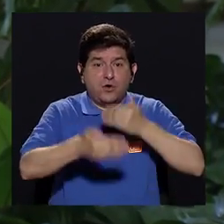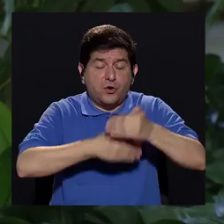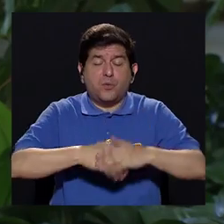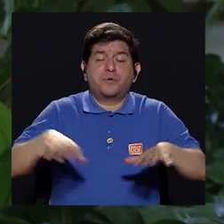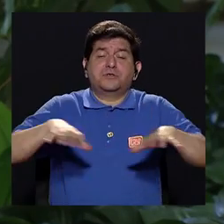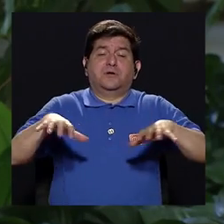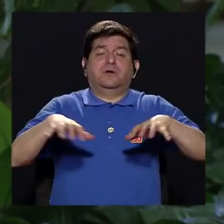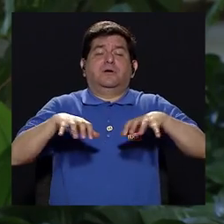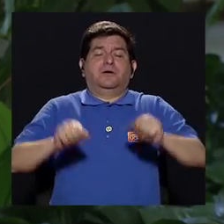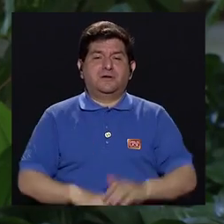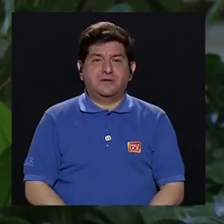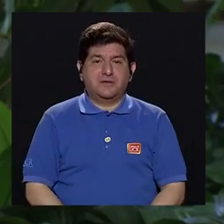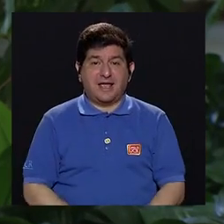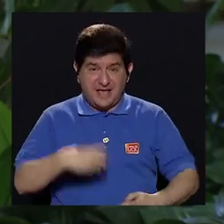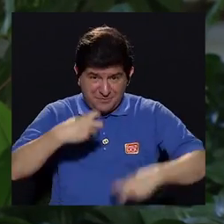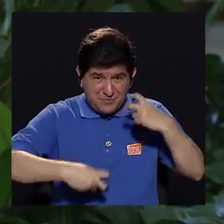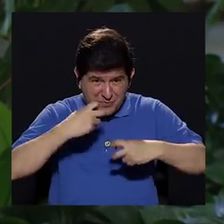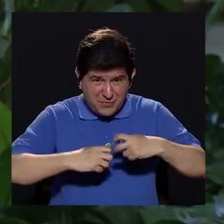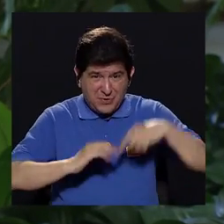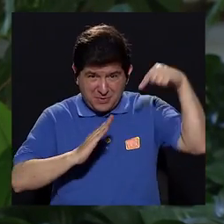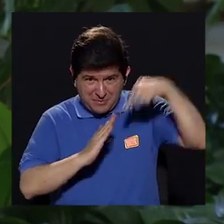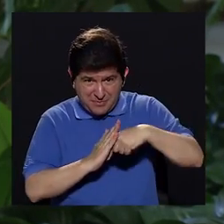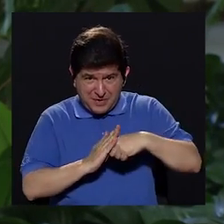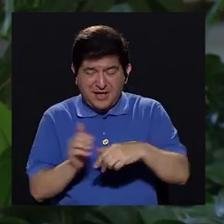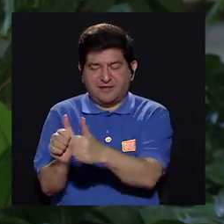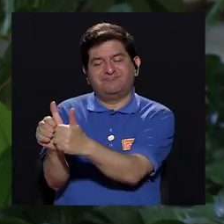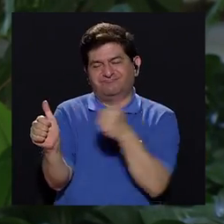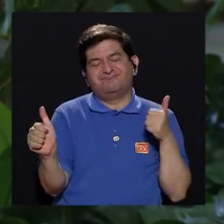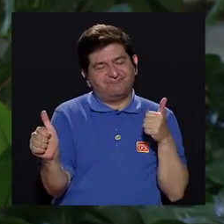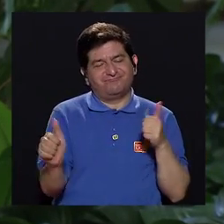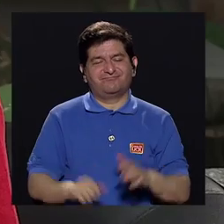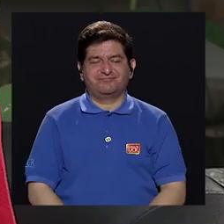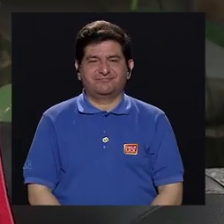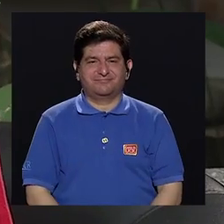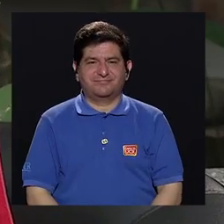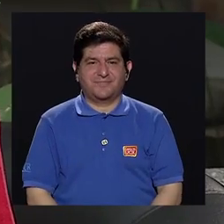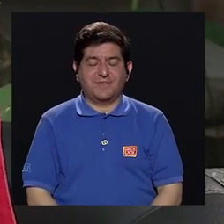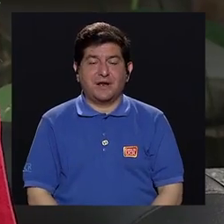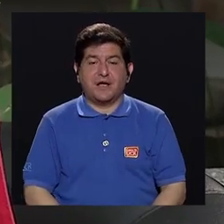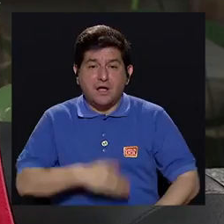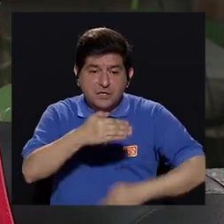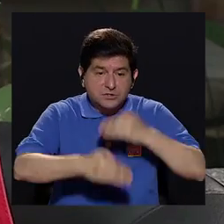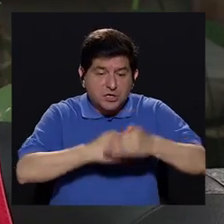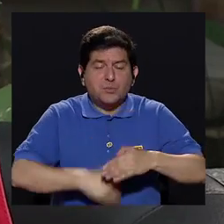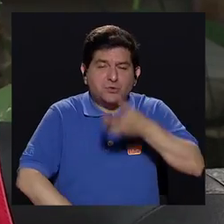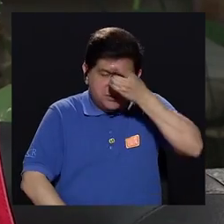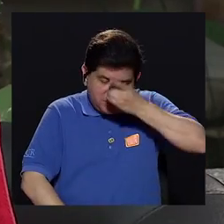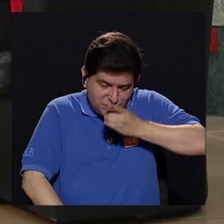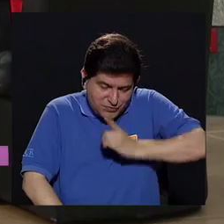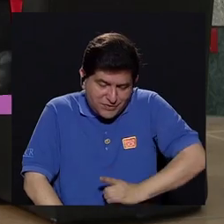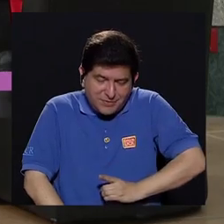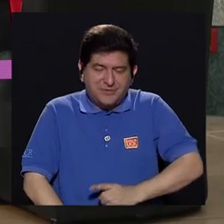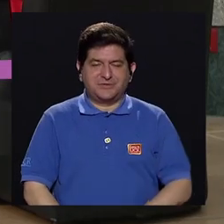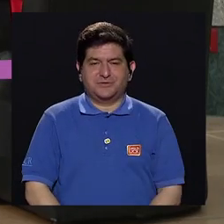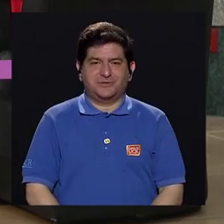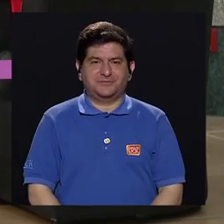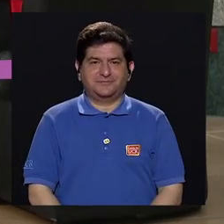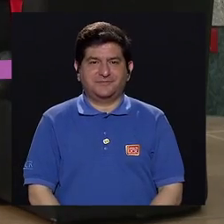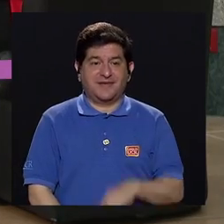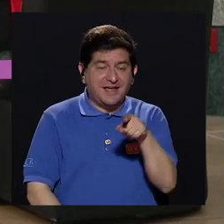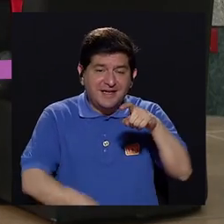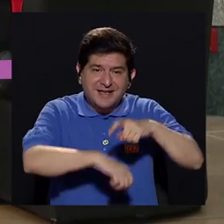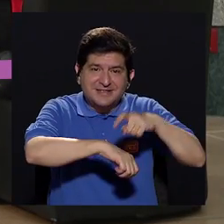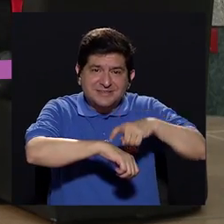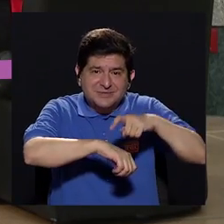proceso de epileptico una crisis se echa para atrás se echa para atrás exactamente si hay un proceso depresivo entonces